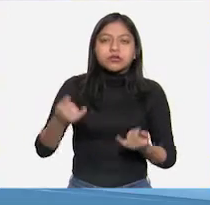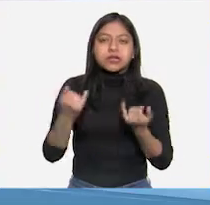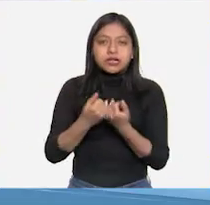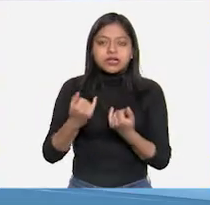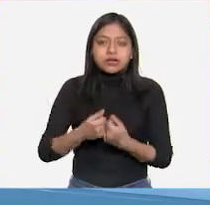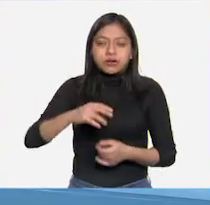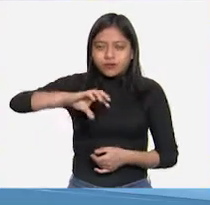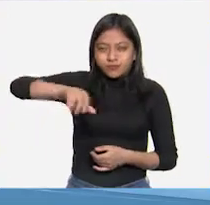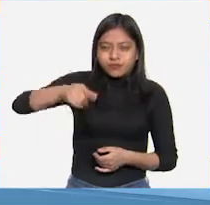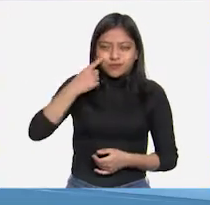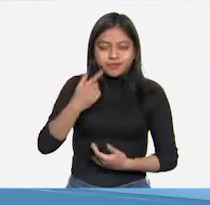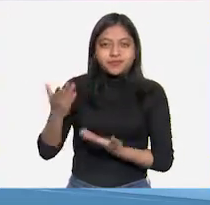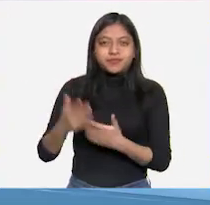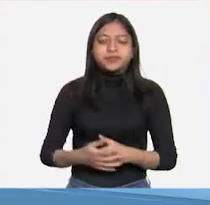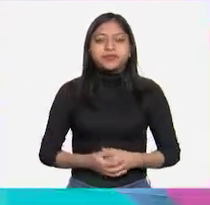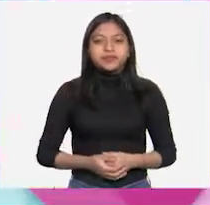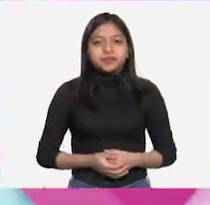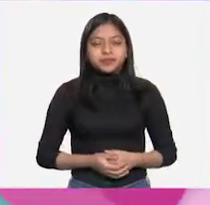Muy bien, vamos a verlo.